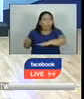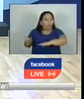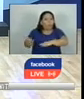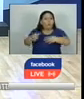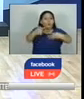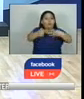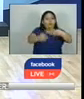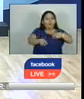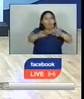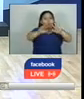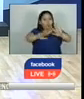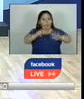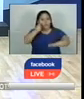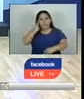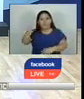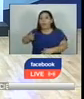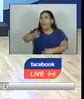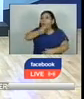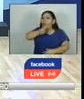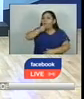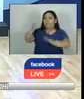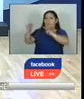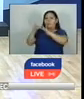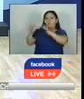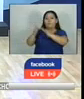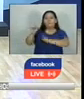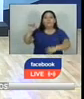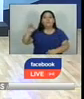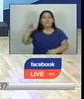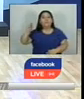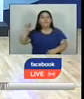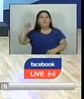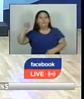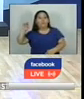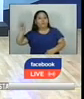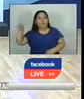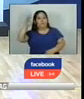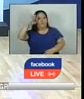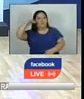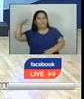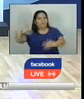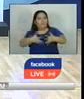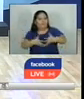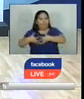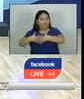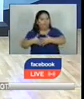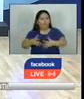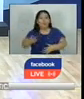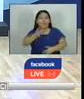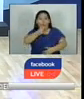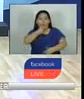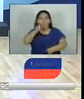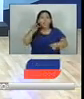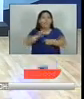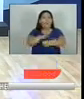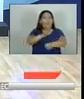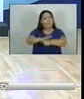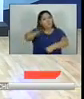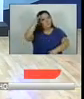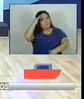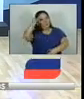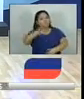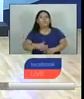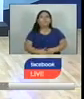8? Pues Ernesto Cornejo, periodista de la RNA desde Los Ángeles, California, nos tiene un reporte completo. Los saludamos.